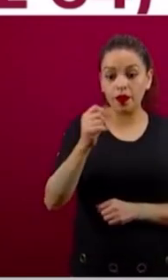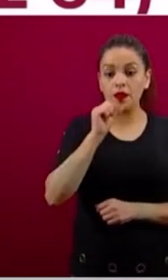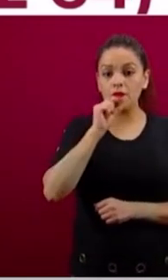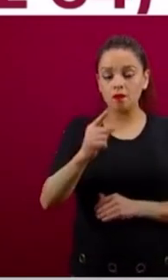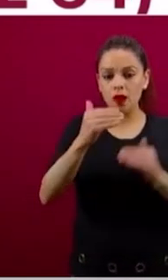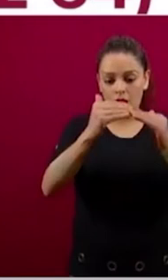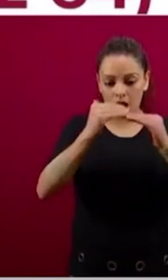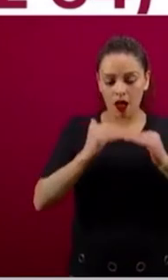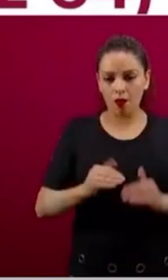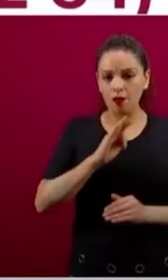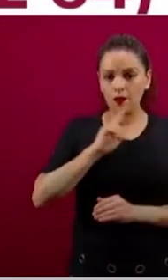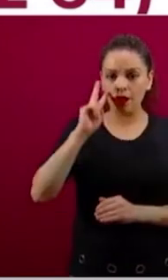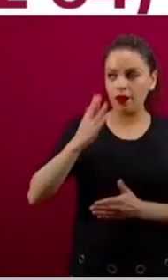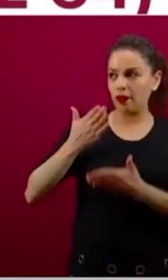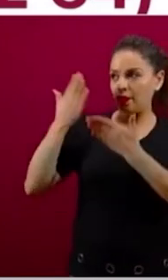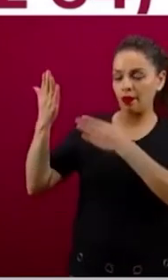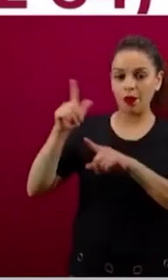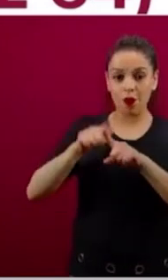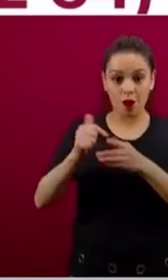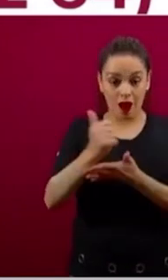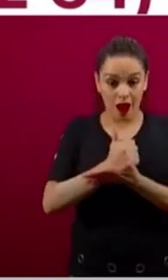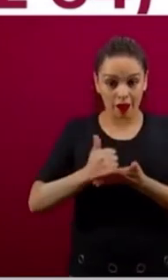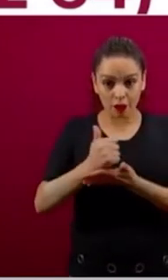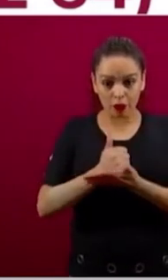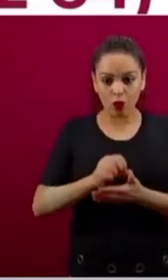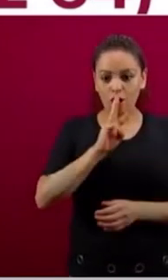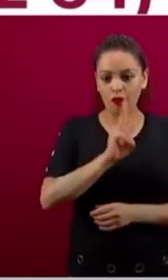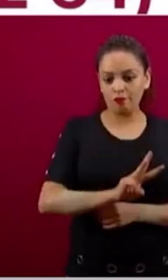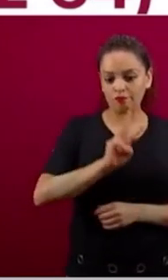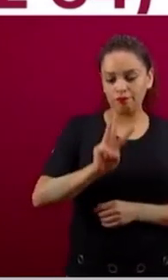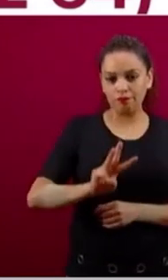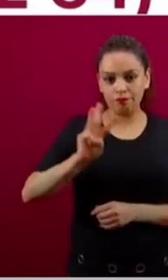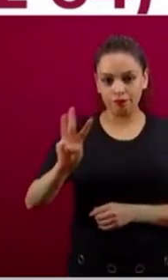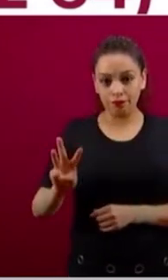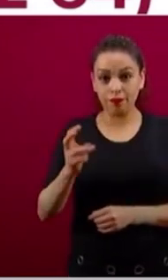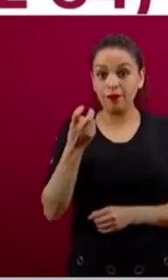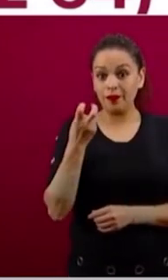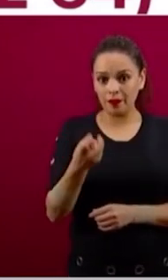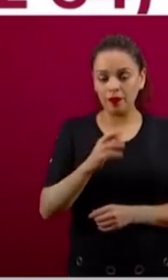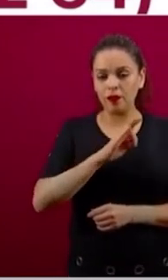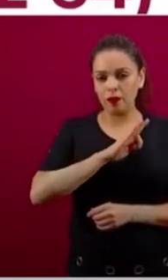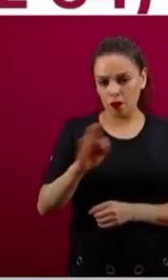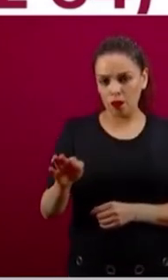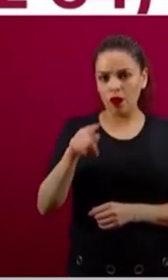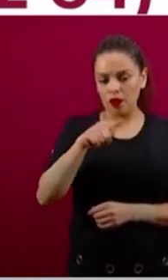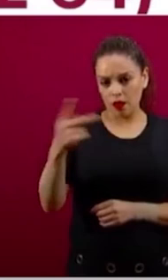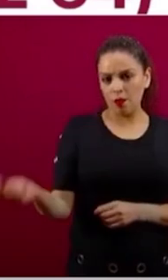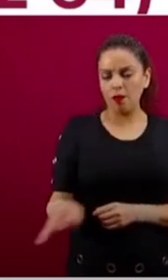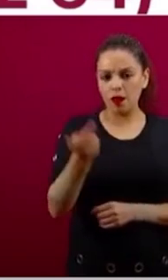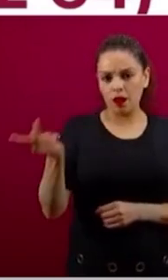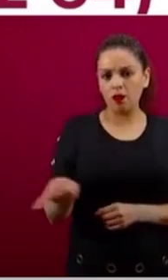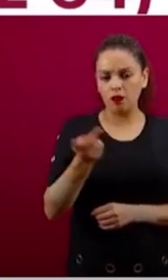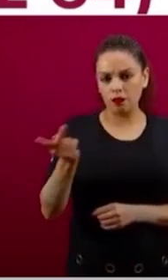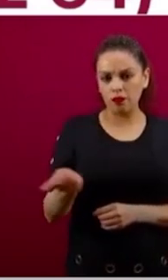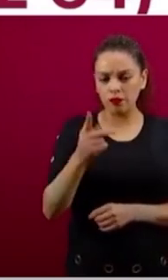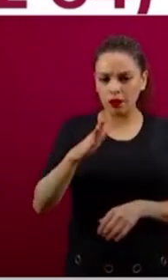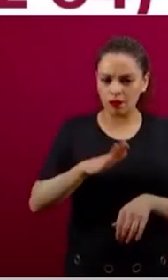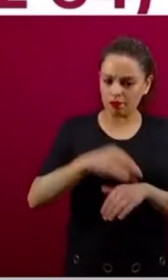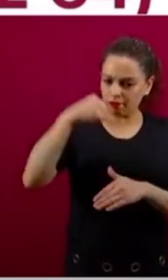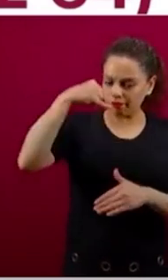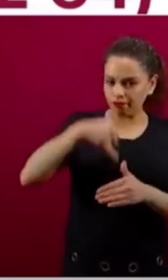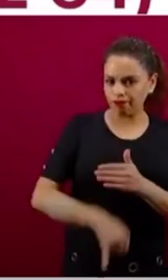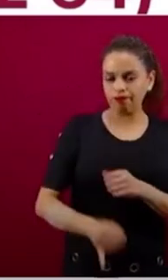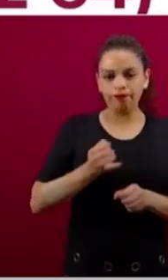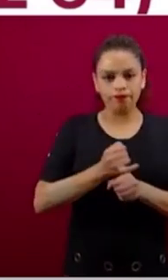parte de abajo en letras azules y ahí van a poder preguntar e indagar más